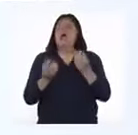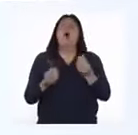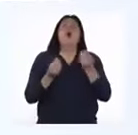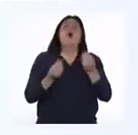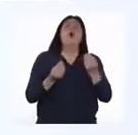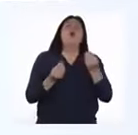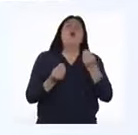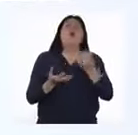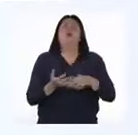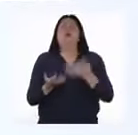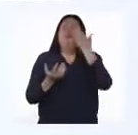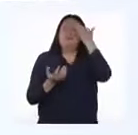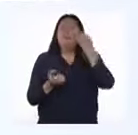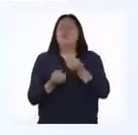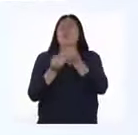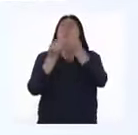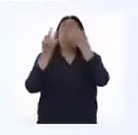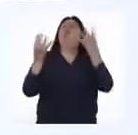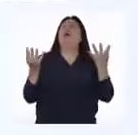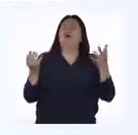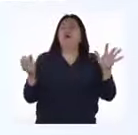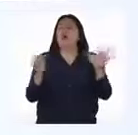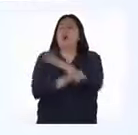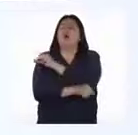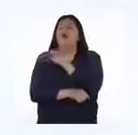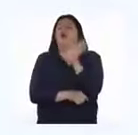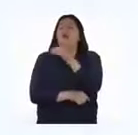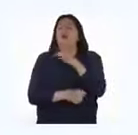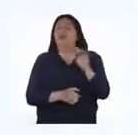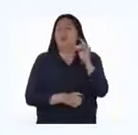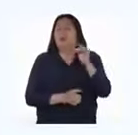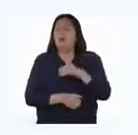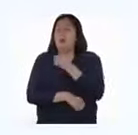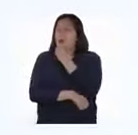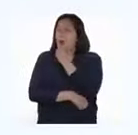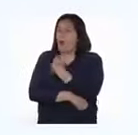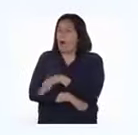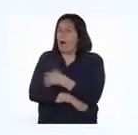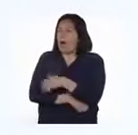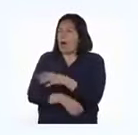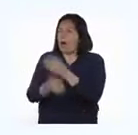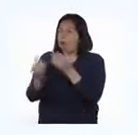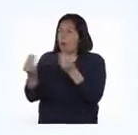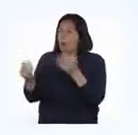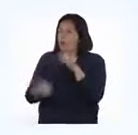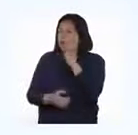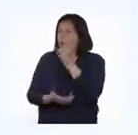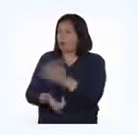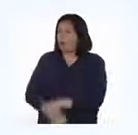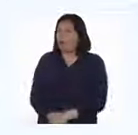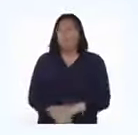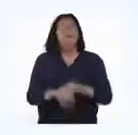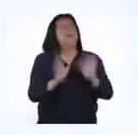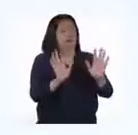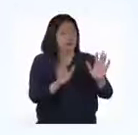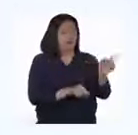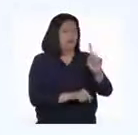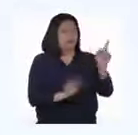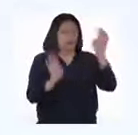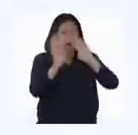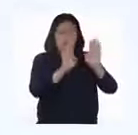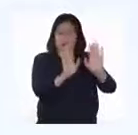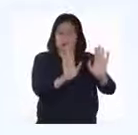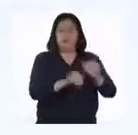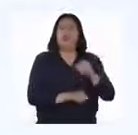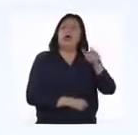podríamos estimar la cantidad total de vicuñas? ¡Guau, profesor! ¡Son demasiadas! Ya, no te preocupes,